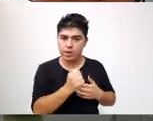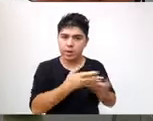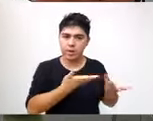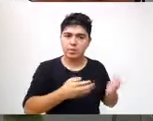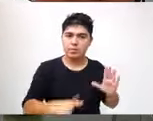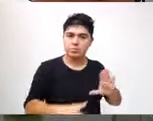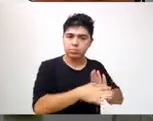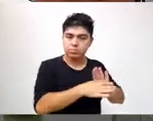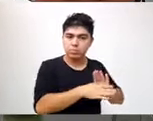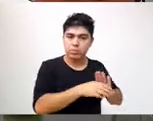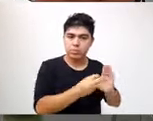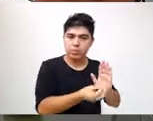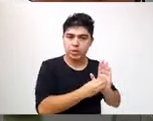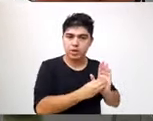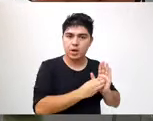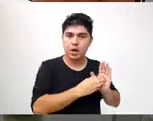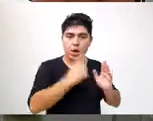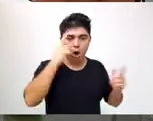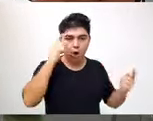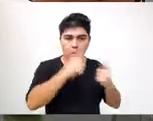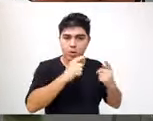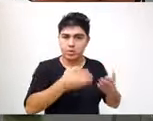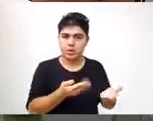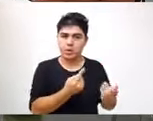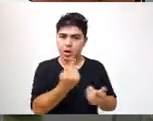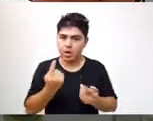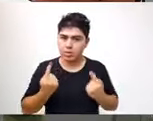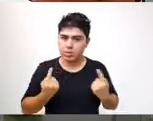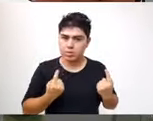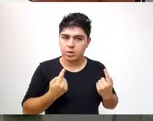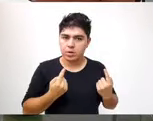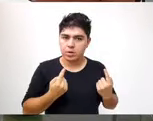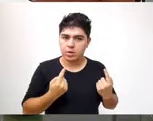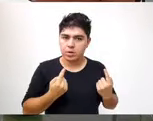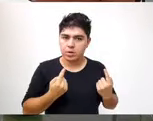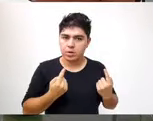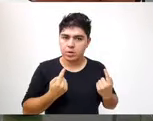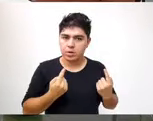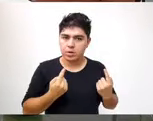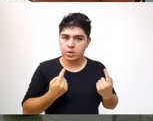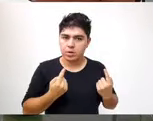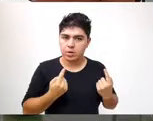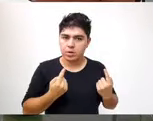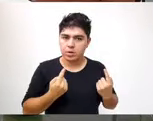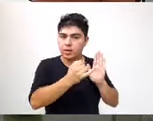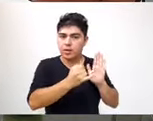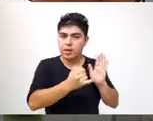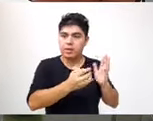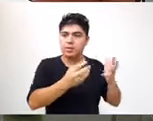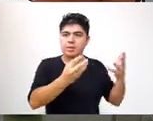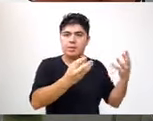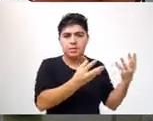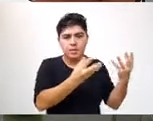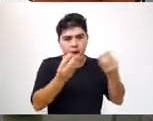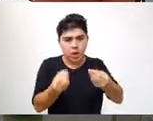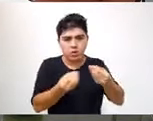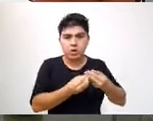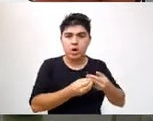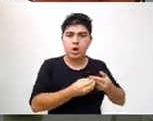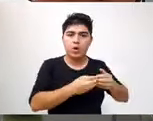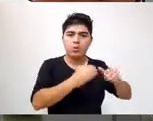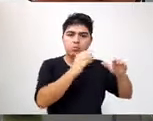acuerdo a lo convenido y de acuerdo a los objetivos previstos, una de sus premisas es la asistencia con fondos